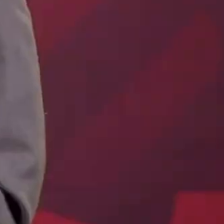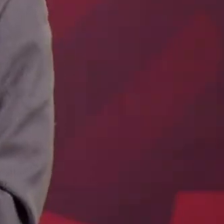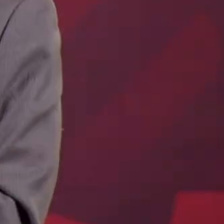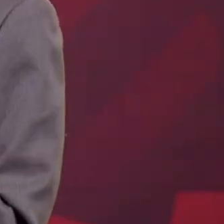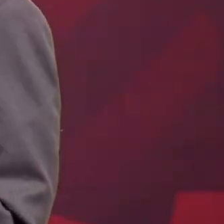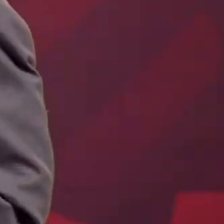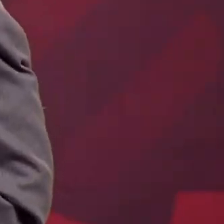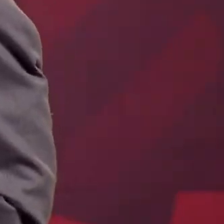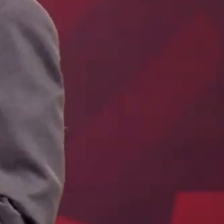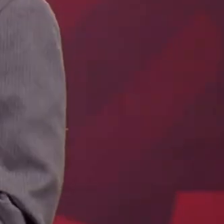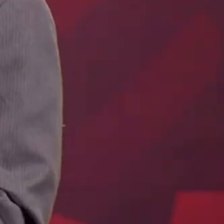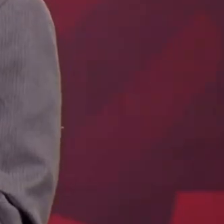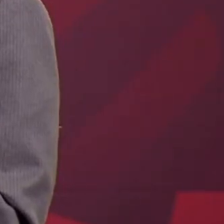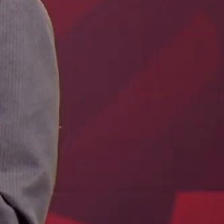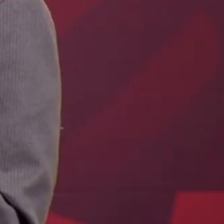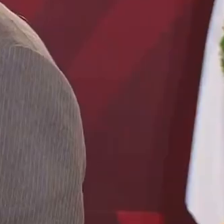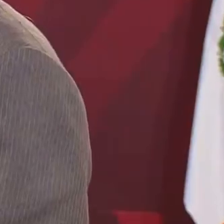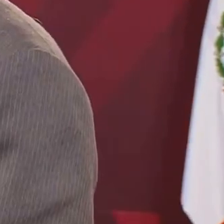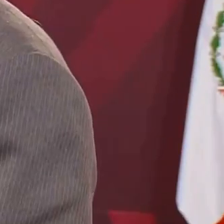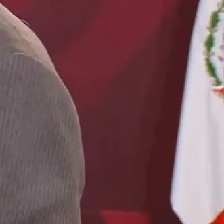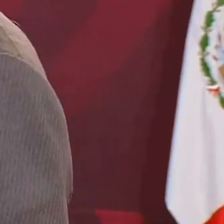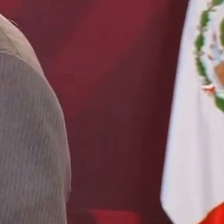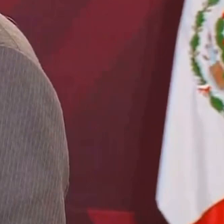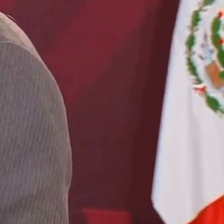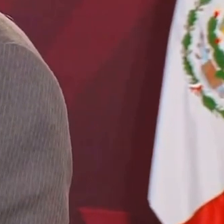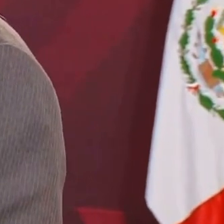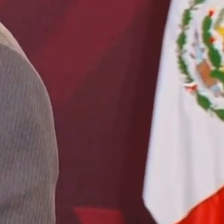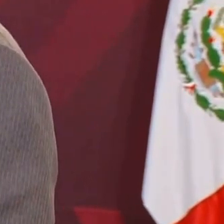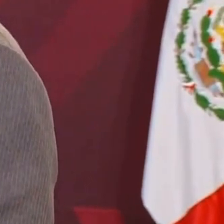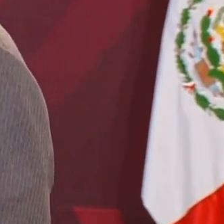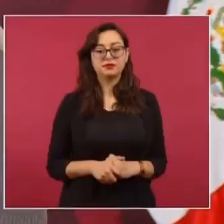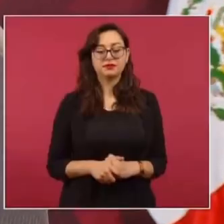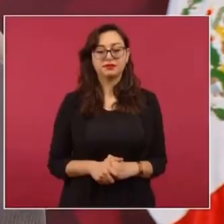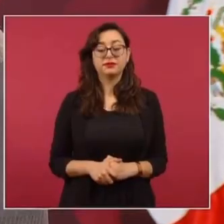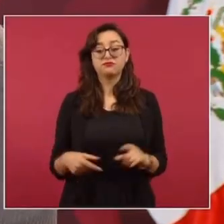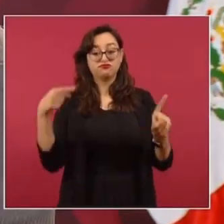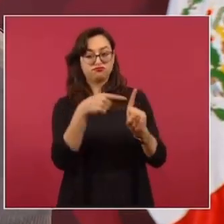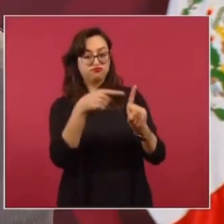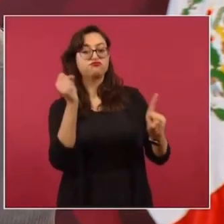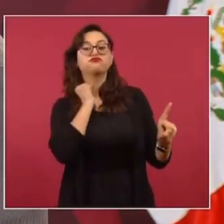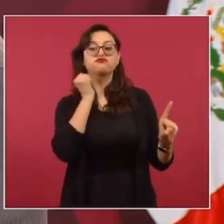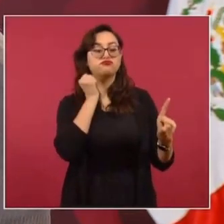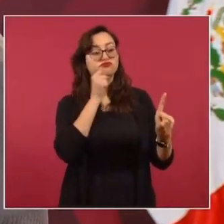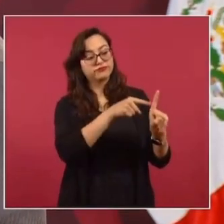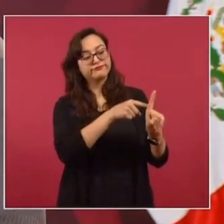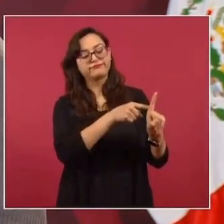es nada más ponerlo en la lista para que nuestros paisanos